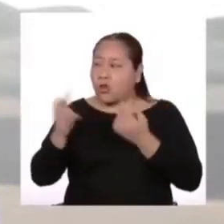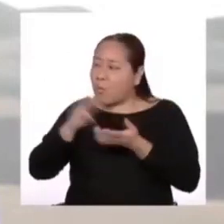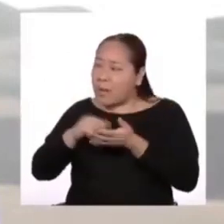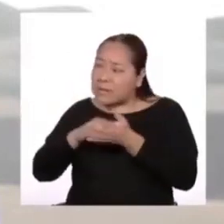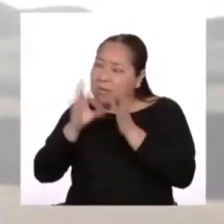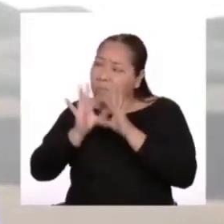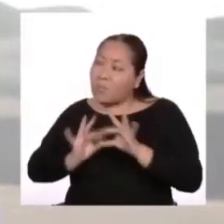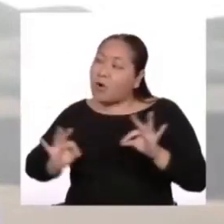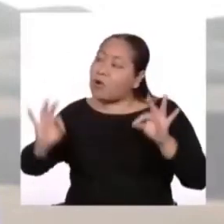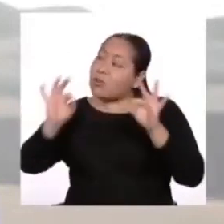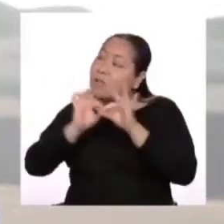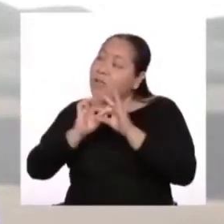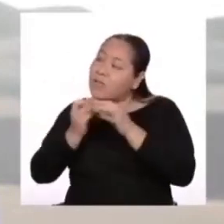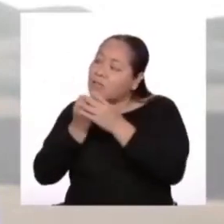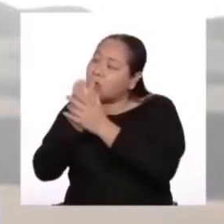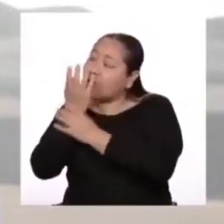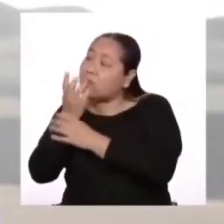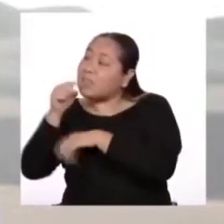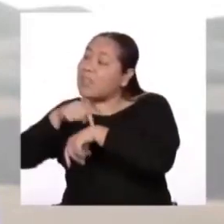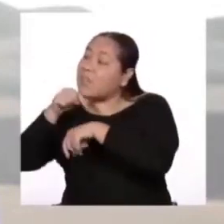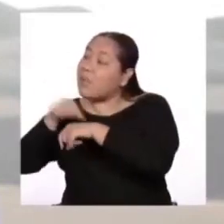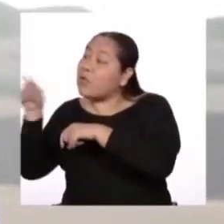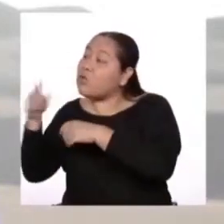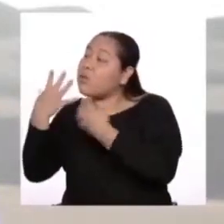has perdido con ella.